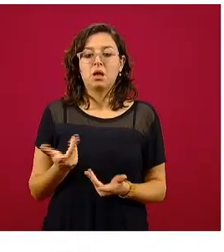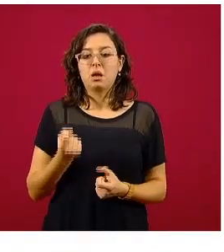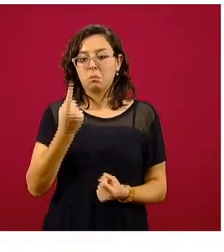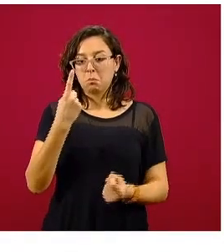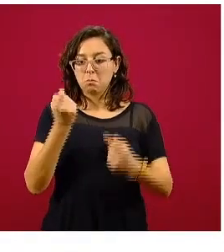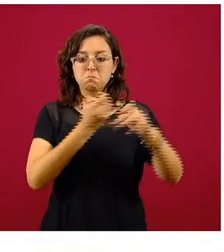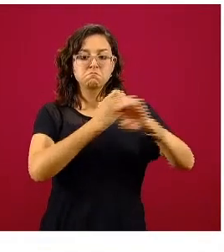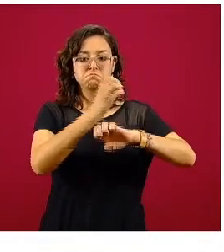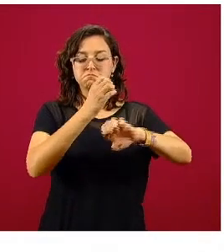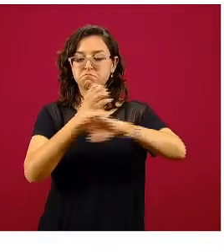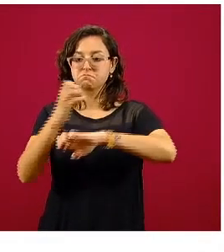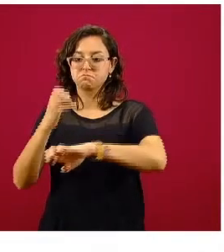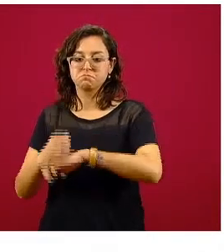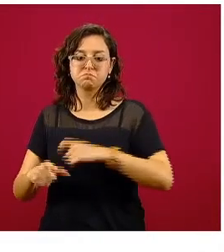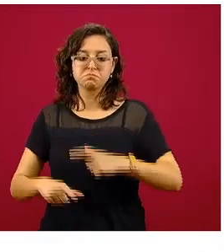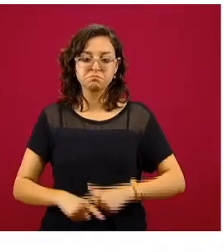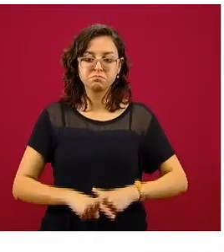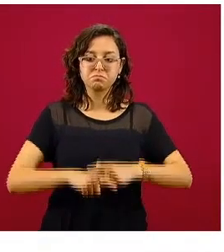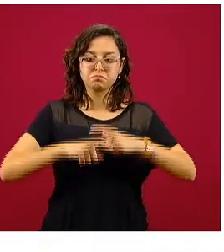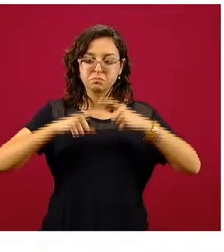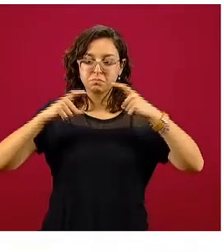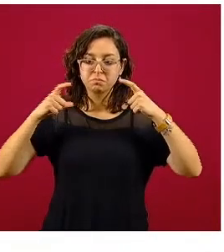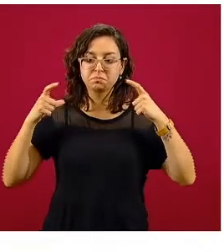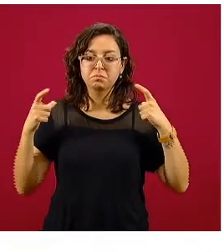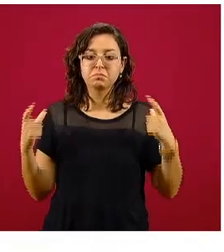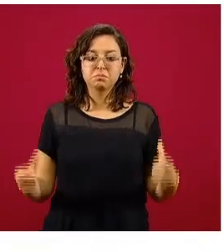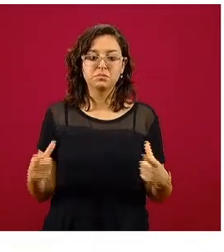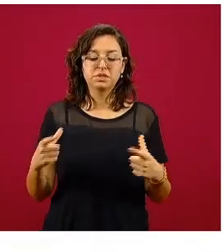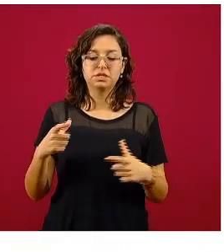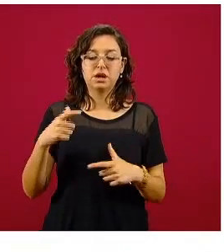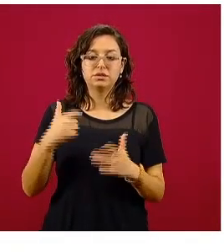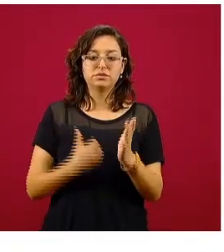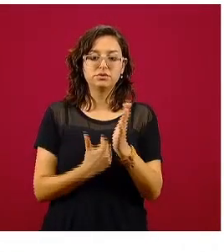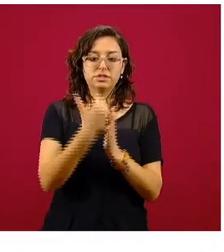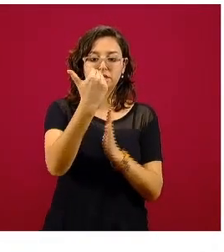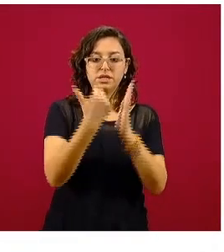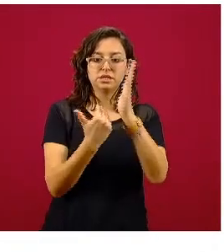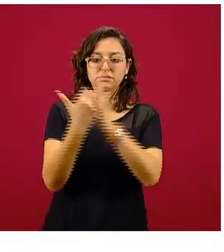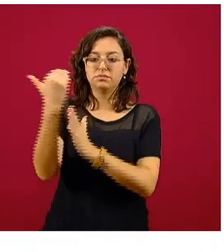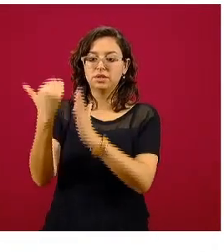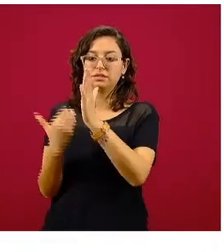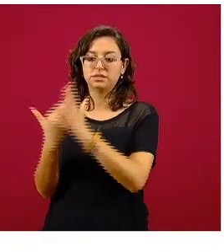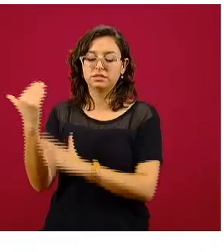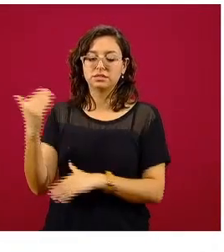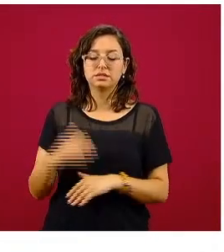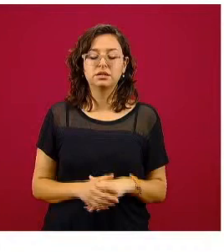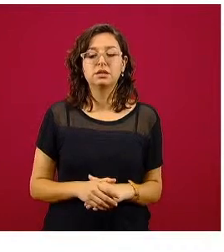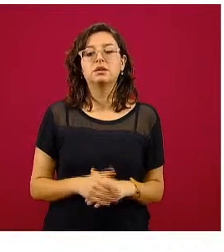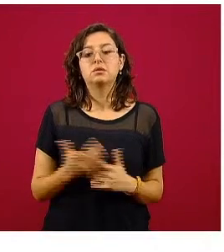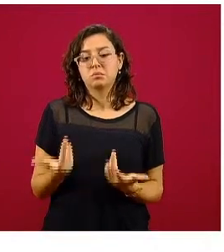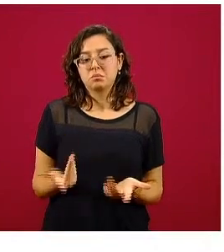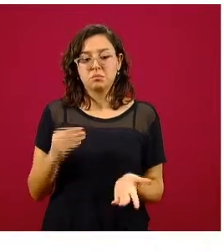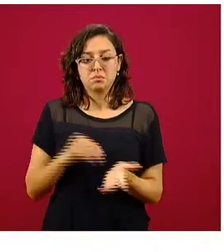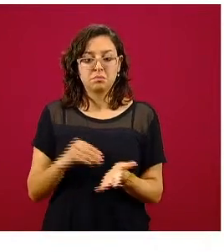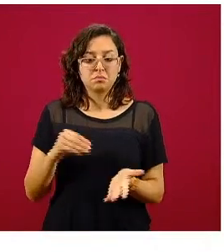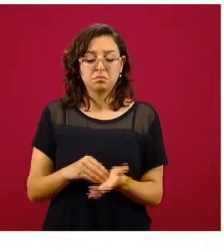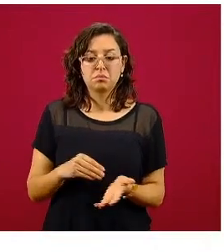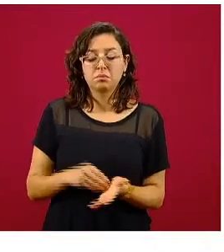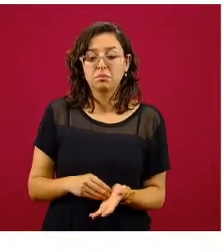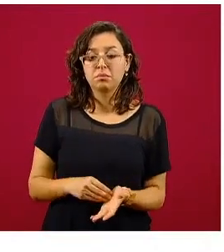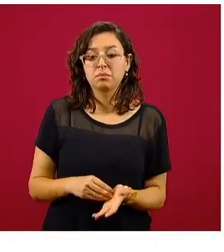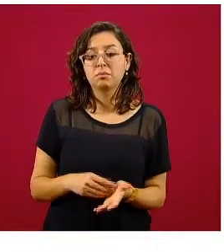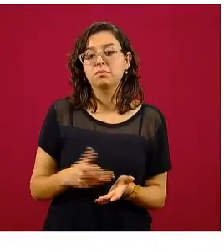federativas que tienen hasta un crecimiento bastante importante en relación a la última semana, son aquellas que están precisamente todavía en una fase